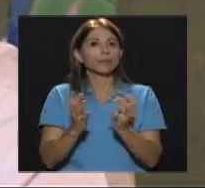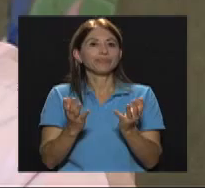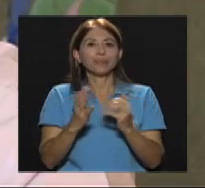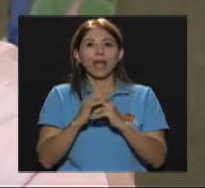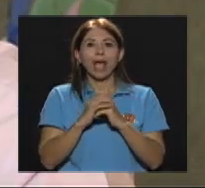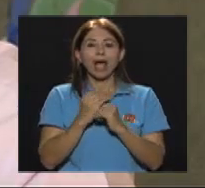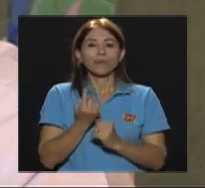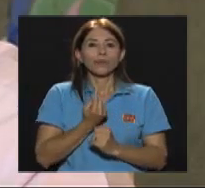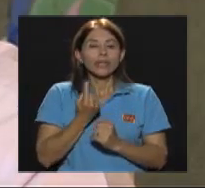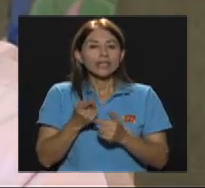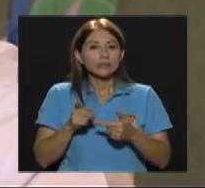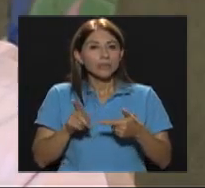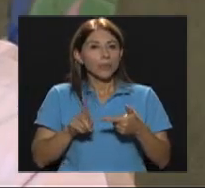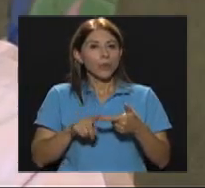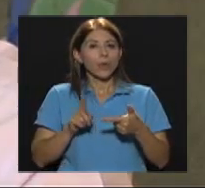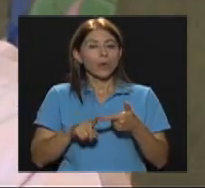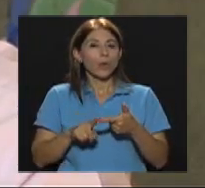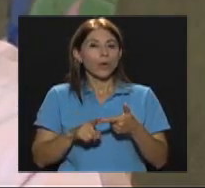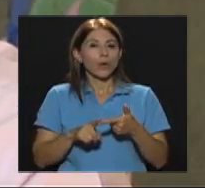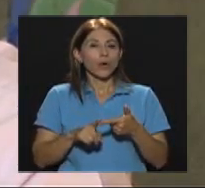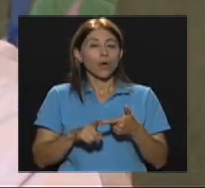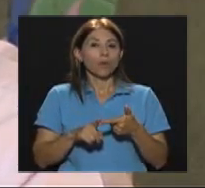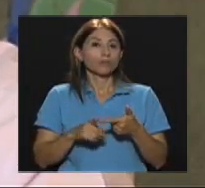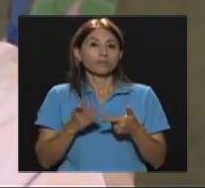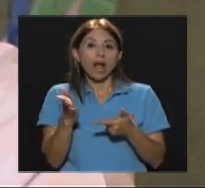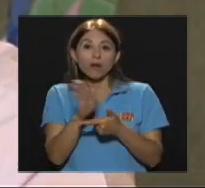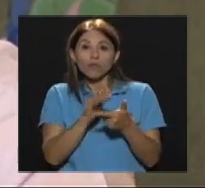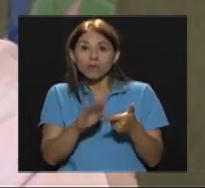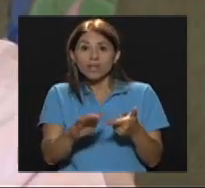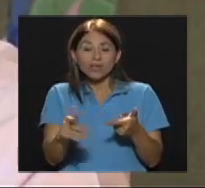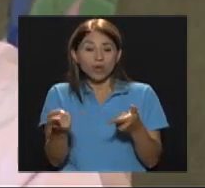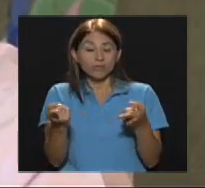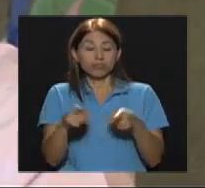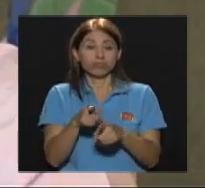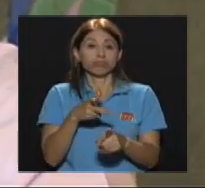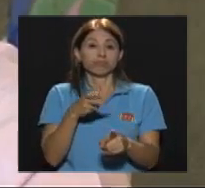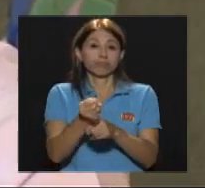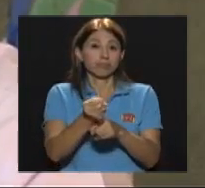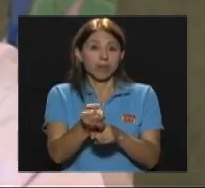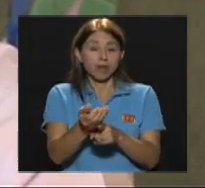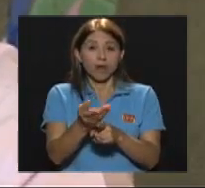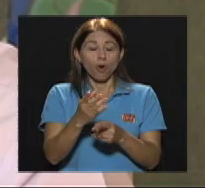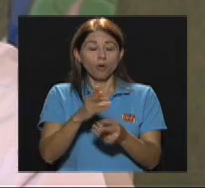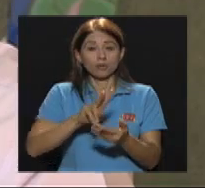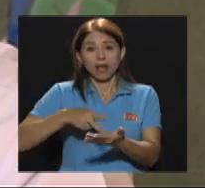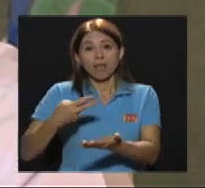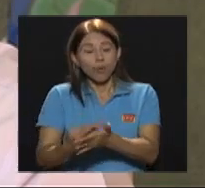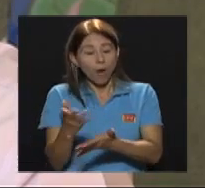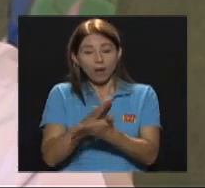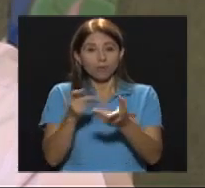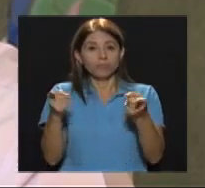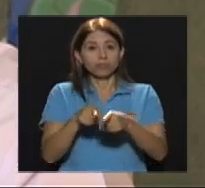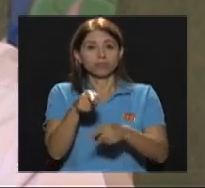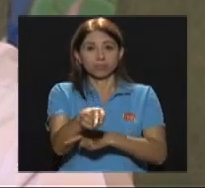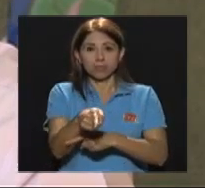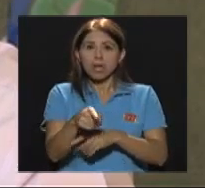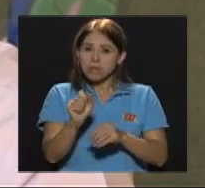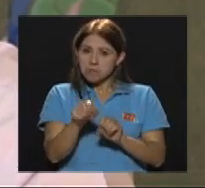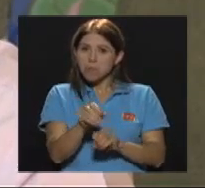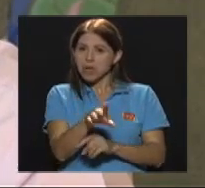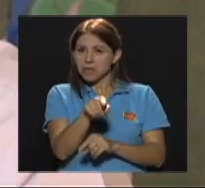Problemas Como por ejemplo Secuelas De accidentes De tránsito De atropellos De caídas Secuelas De